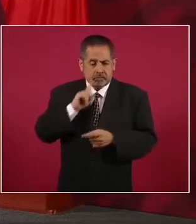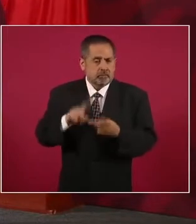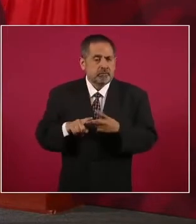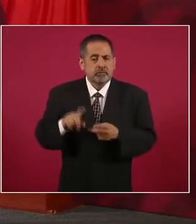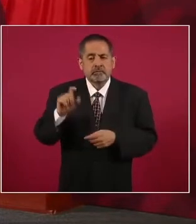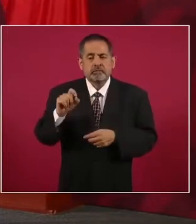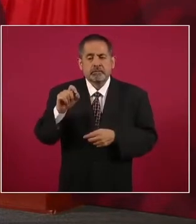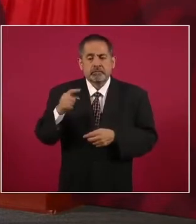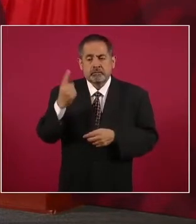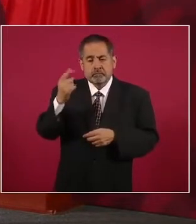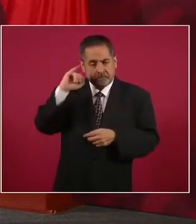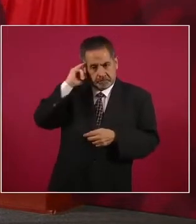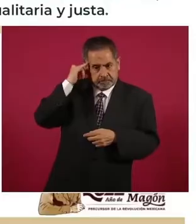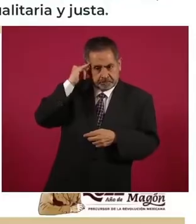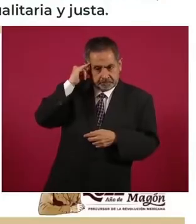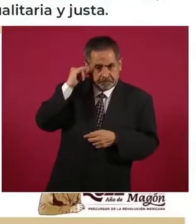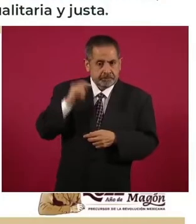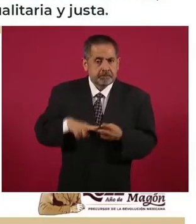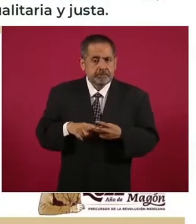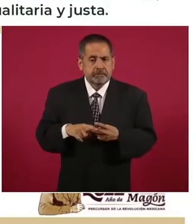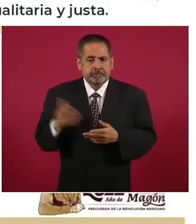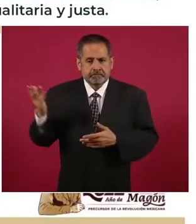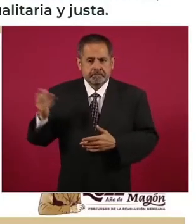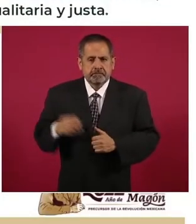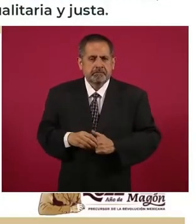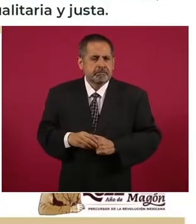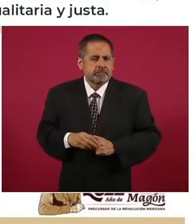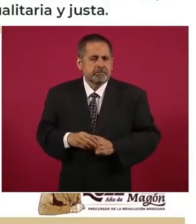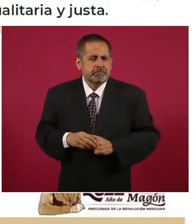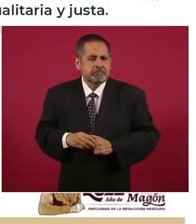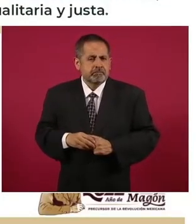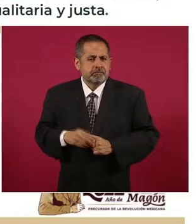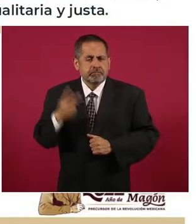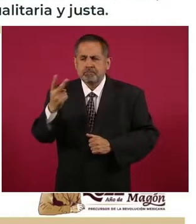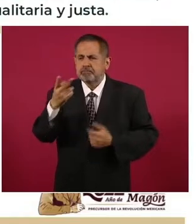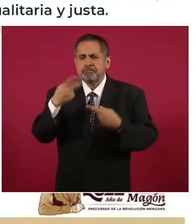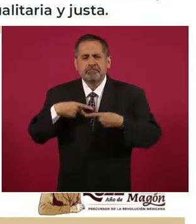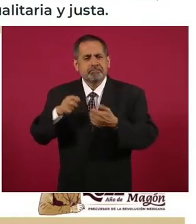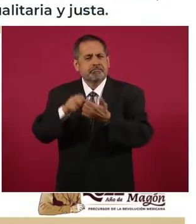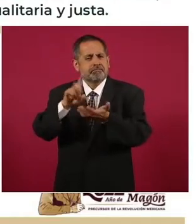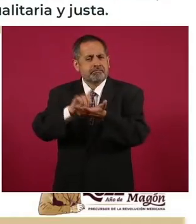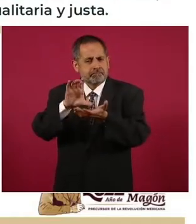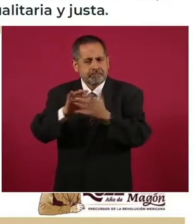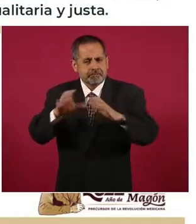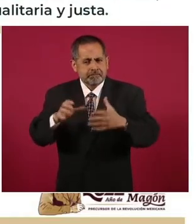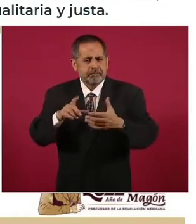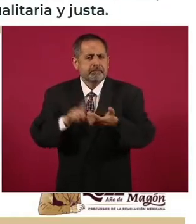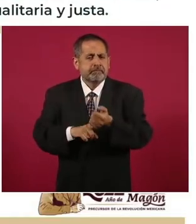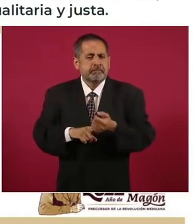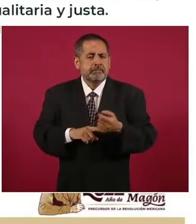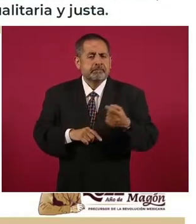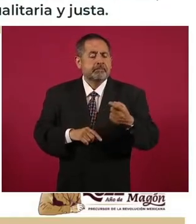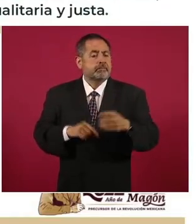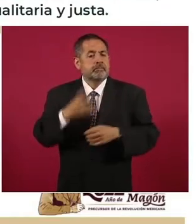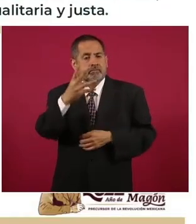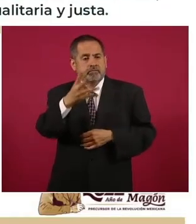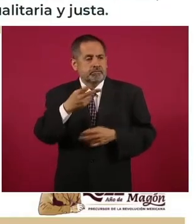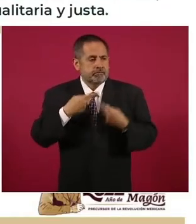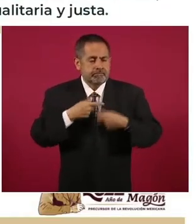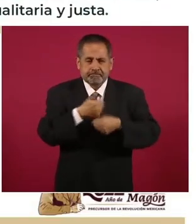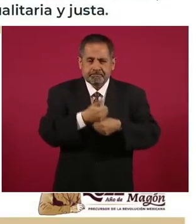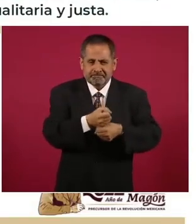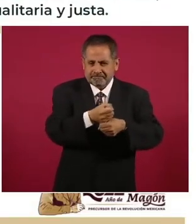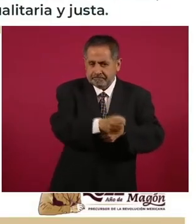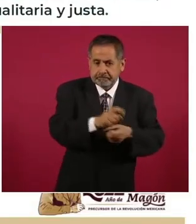21 indígenas, dos con discapacidad permanente, cuatro víctimas de intimidación